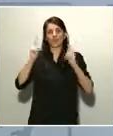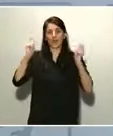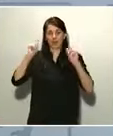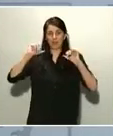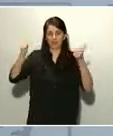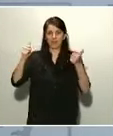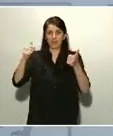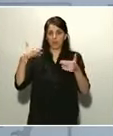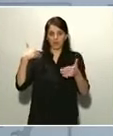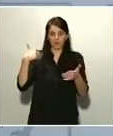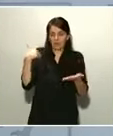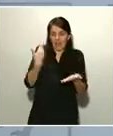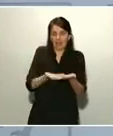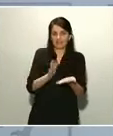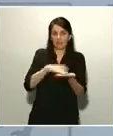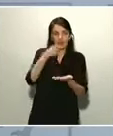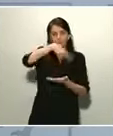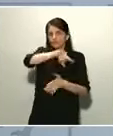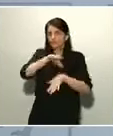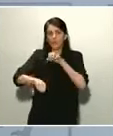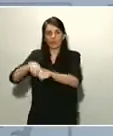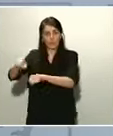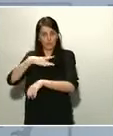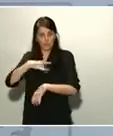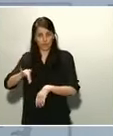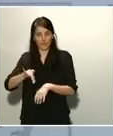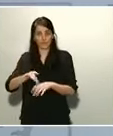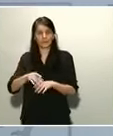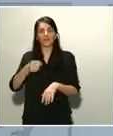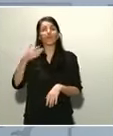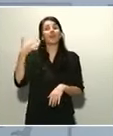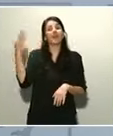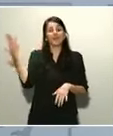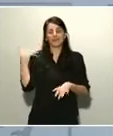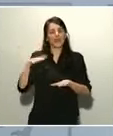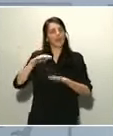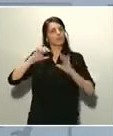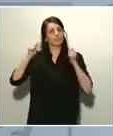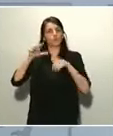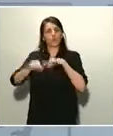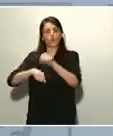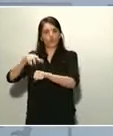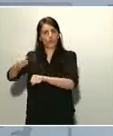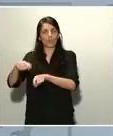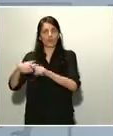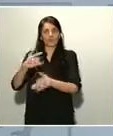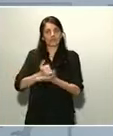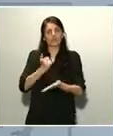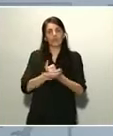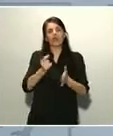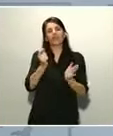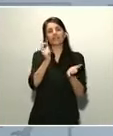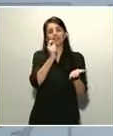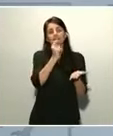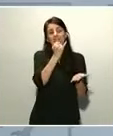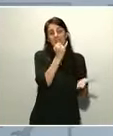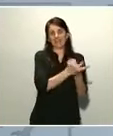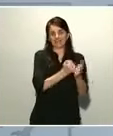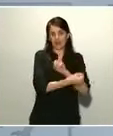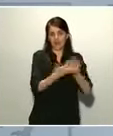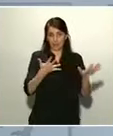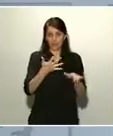se ha materializado la compra y la puesta en marcha de los tests rápidos. Algo muy importante, los tests rápidos. Se tratan de tests fiables,